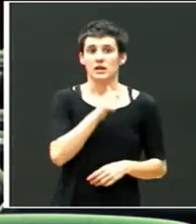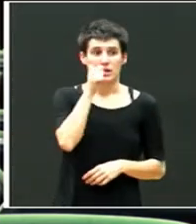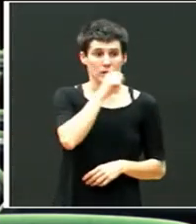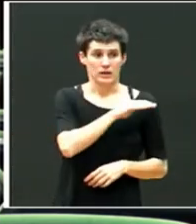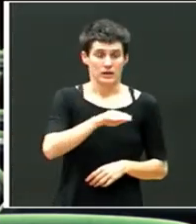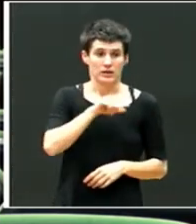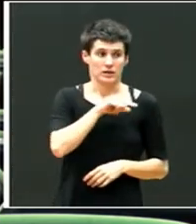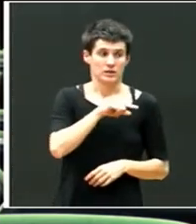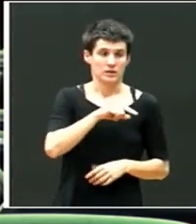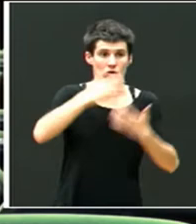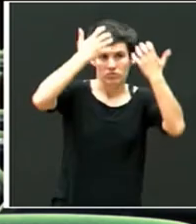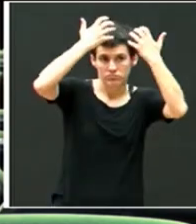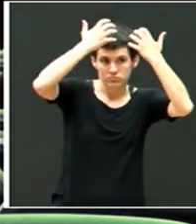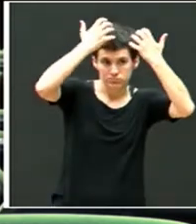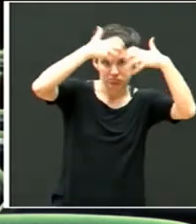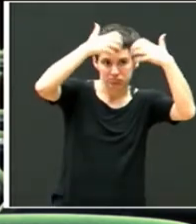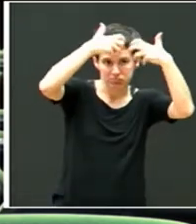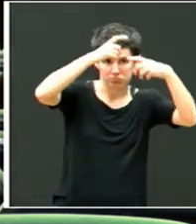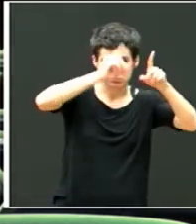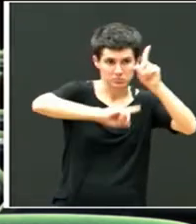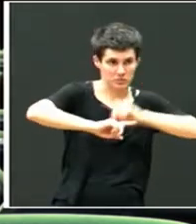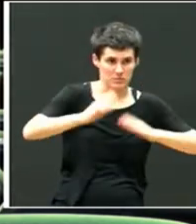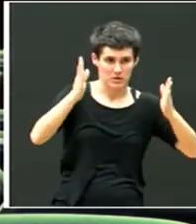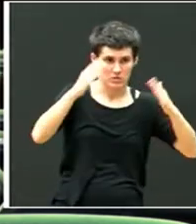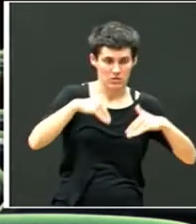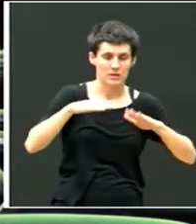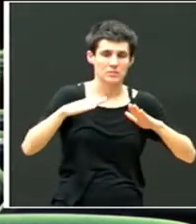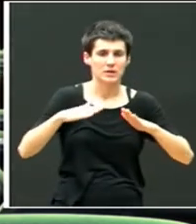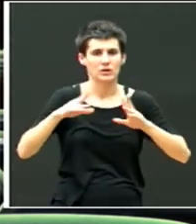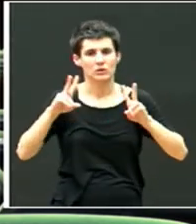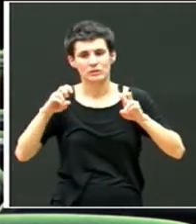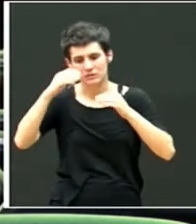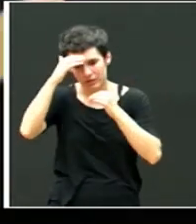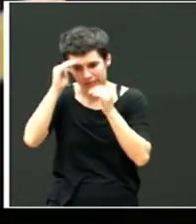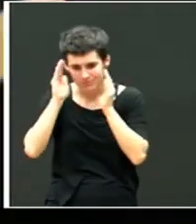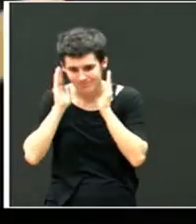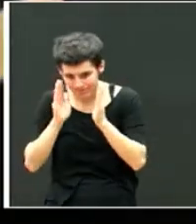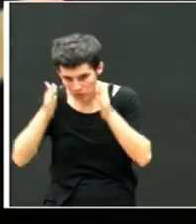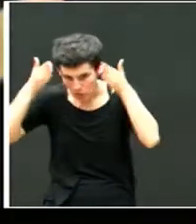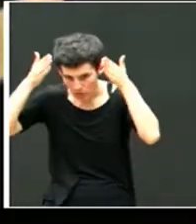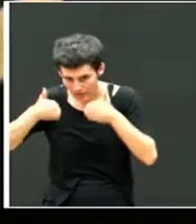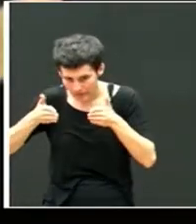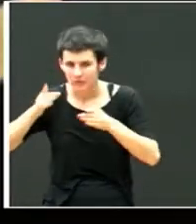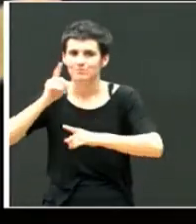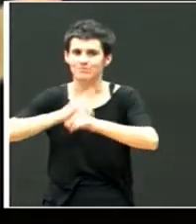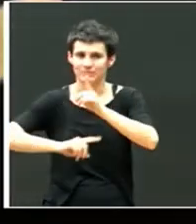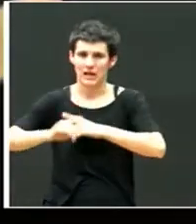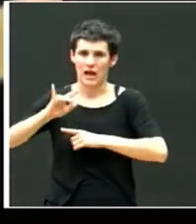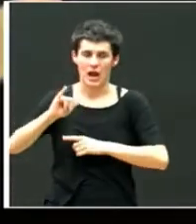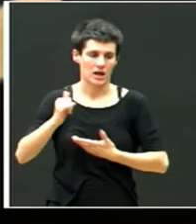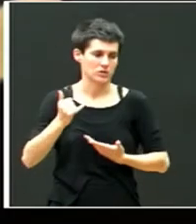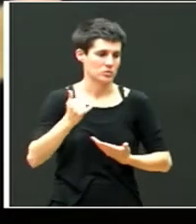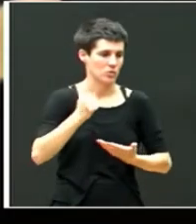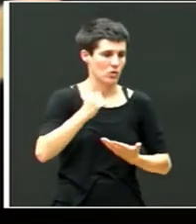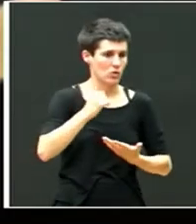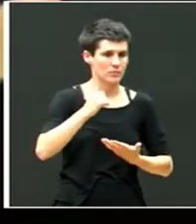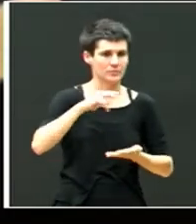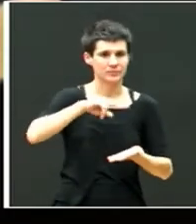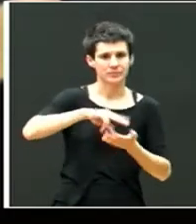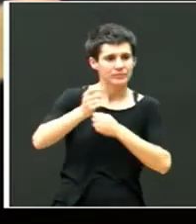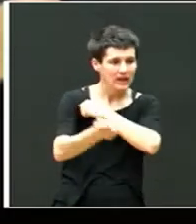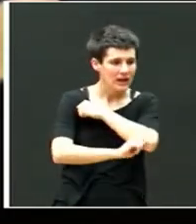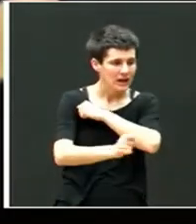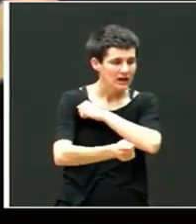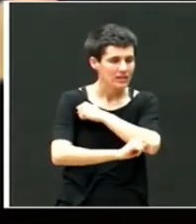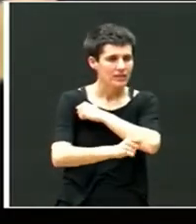a nivel cognitivo, pero sí más de concentración. Las tareas mecánicas las realizaban más fácilmente, sumas,